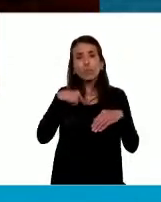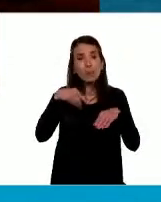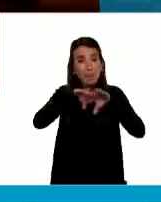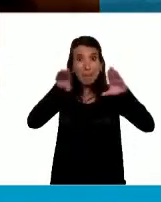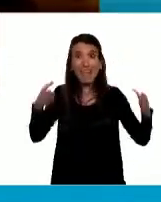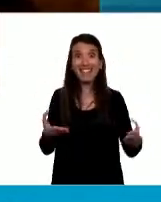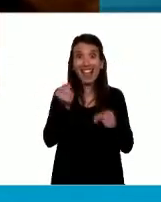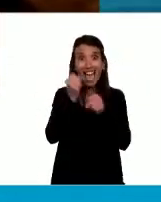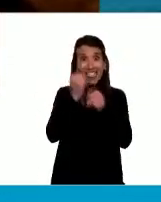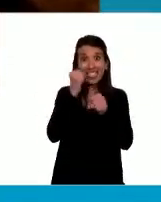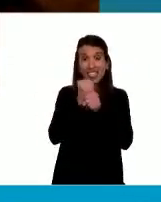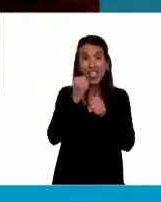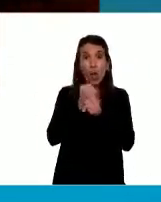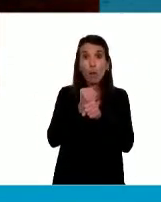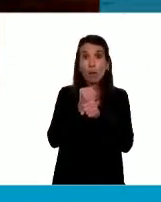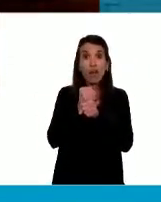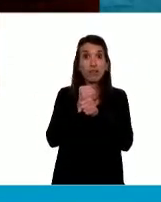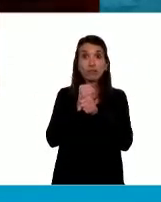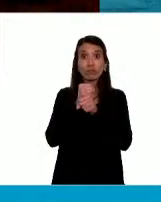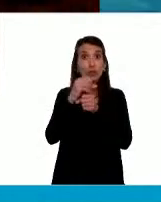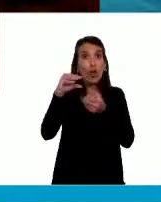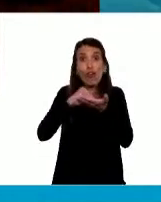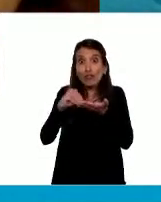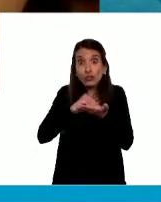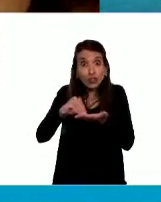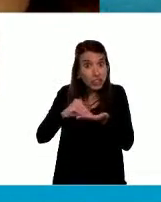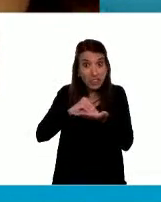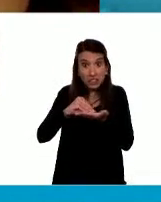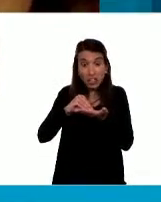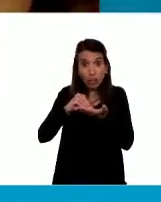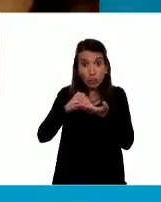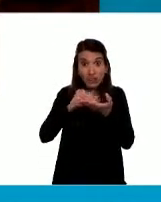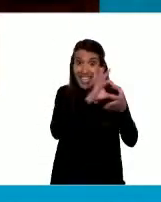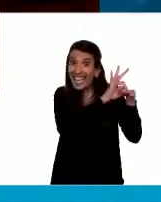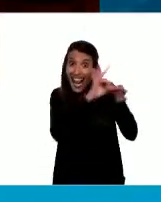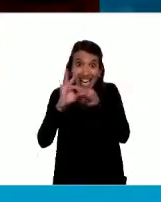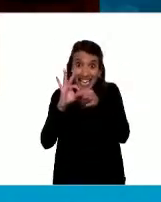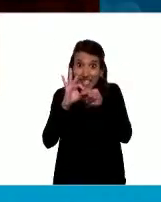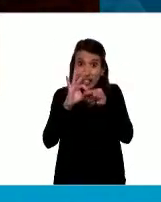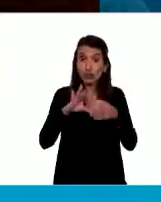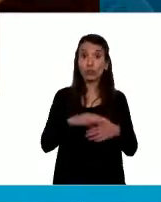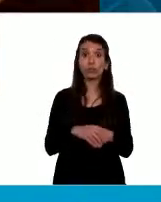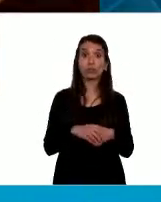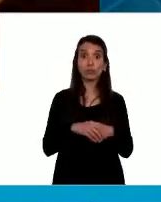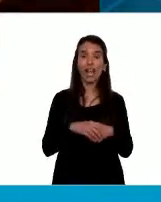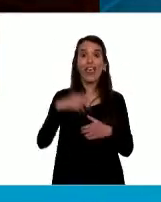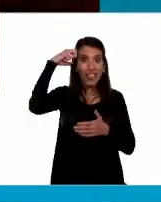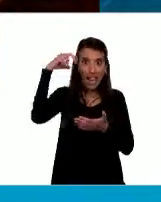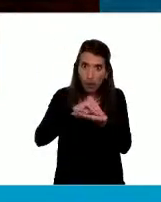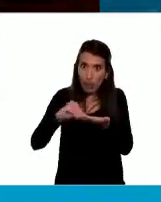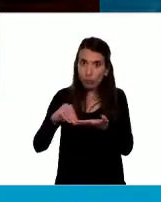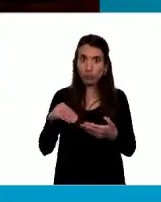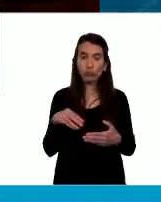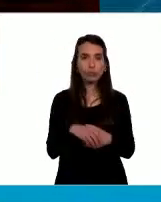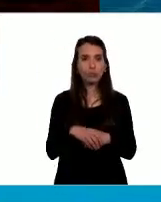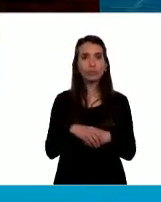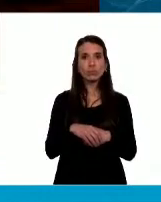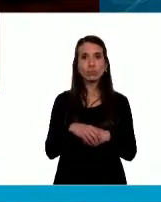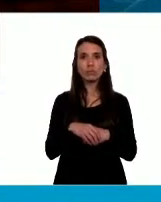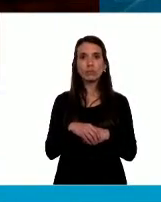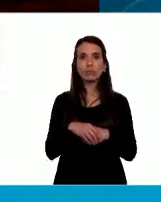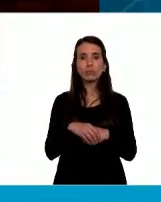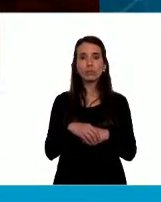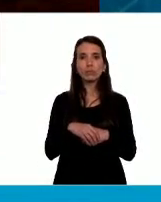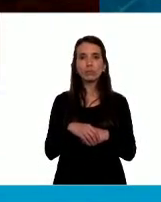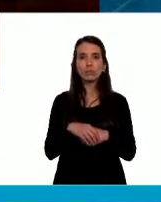en la oficina que tengo en el anexo de la Cámara de Diputados, tienen